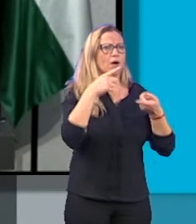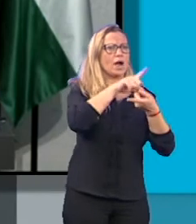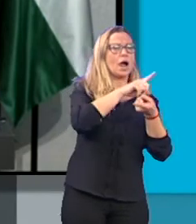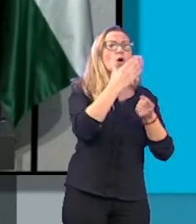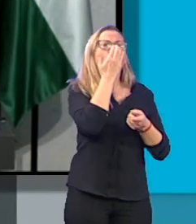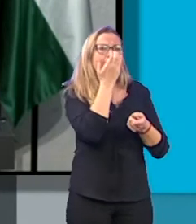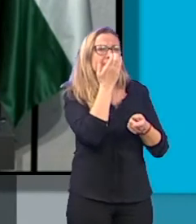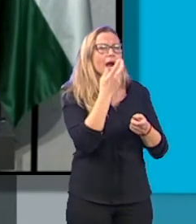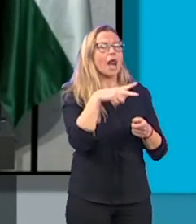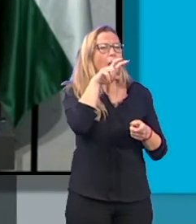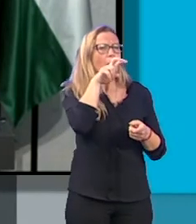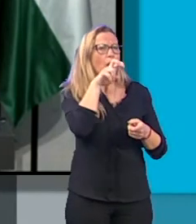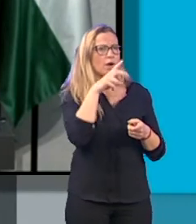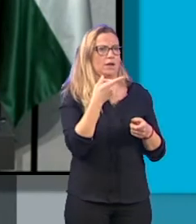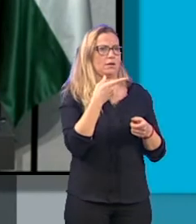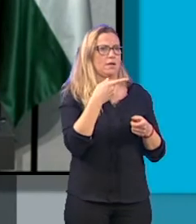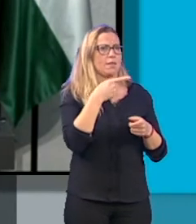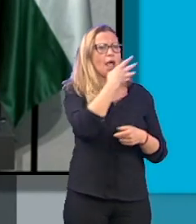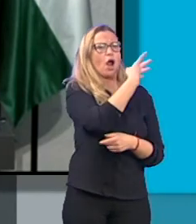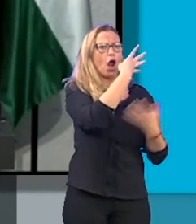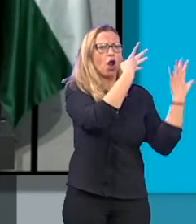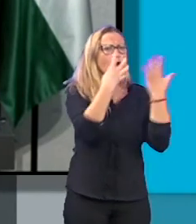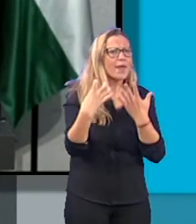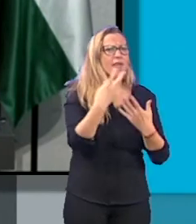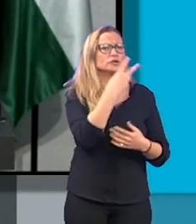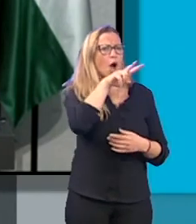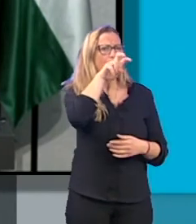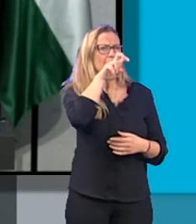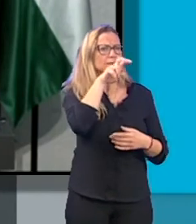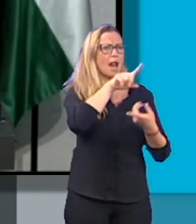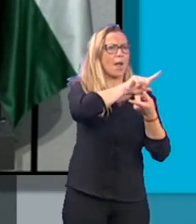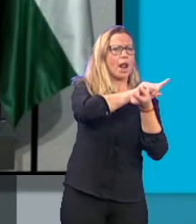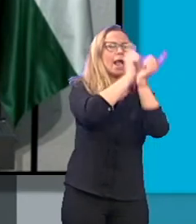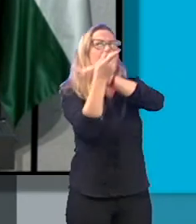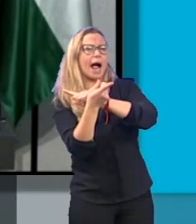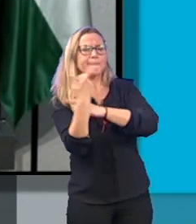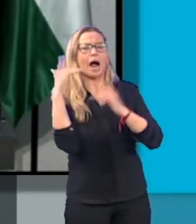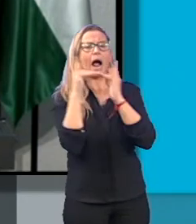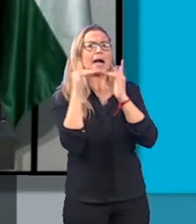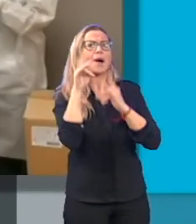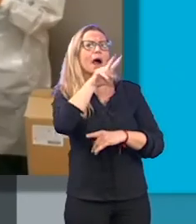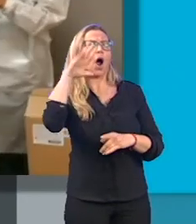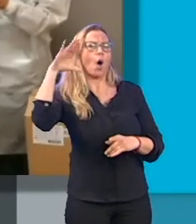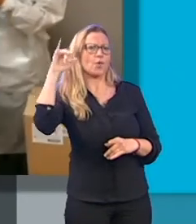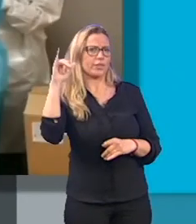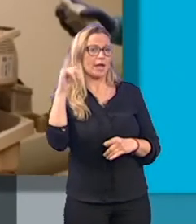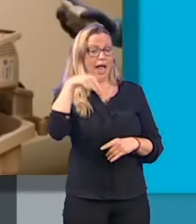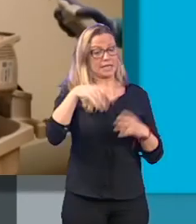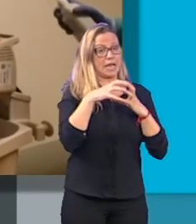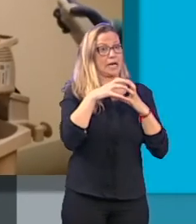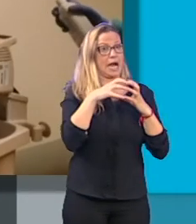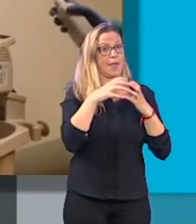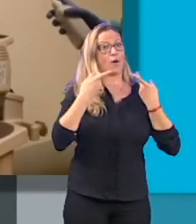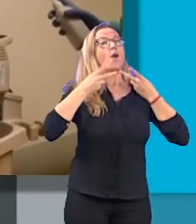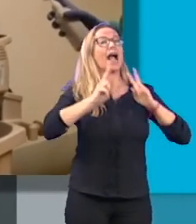respiradores, con ese pool de 900 respiradores que tenemos, pasan todo a formar lo que son camas UCI. En Granada, tras la